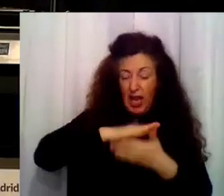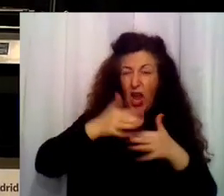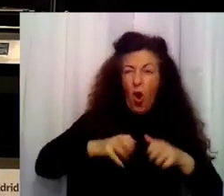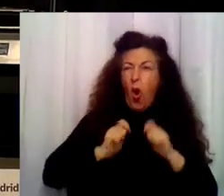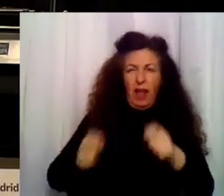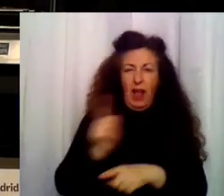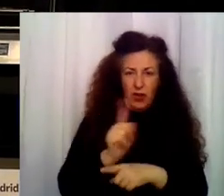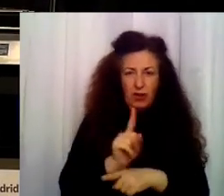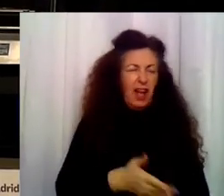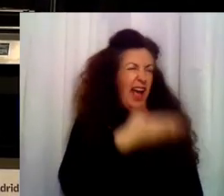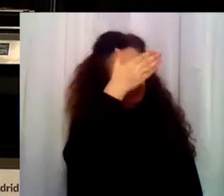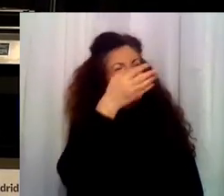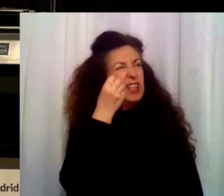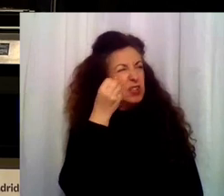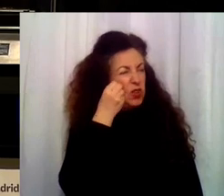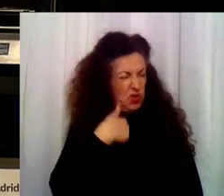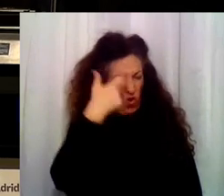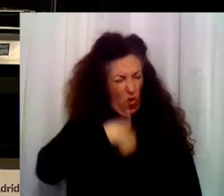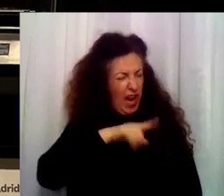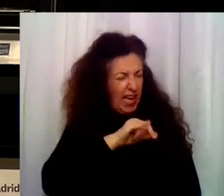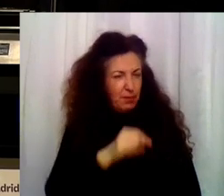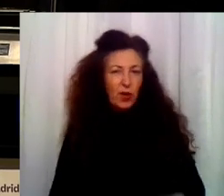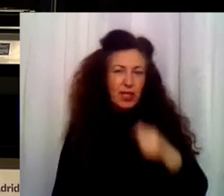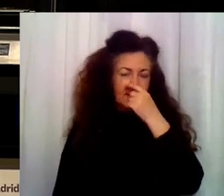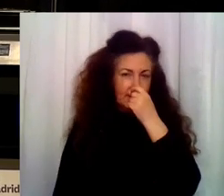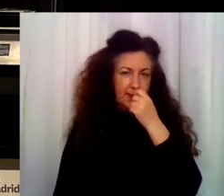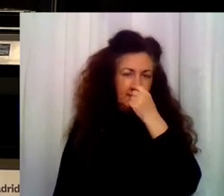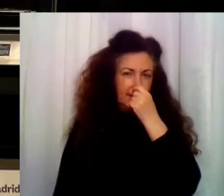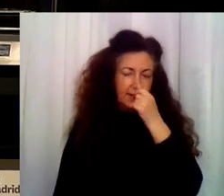Anda, no seas tonto. Soy un gilipollas. Mira, escúchalo.